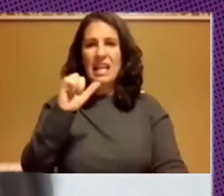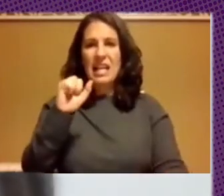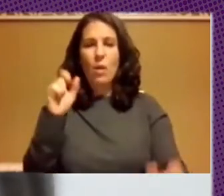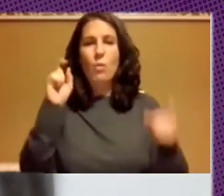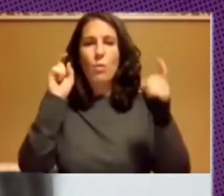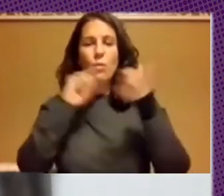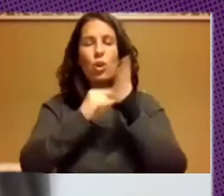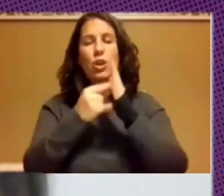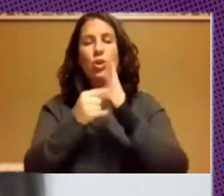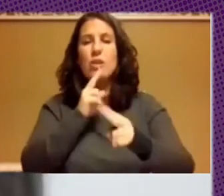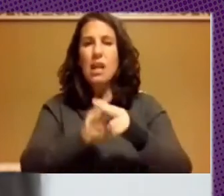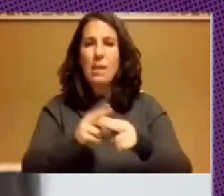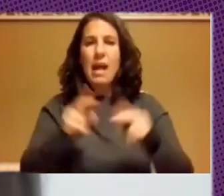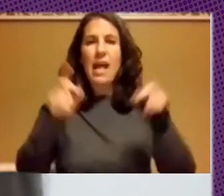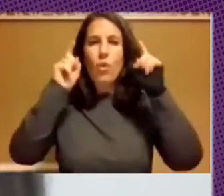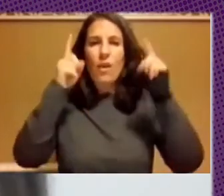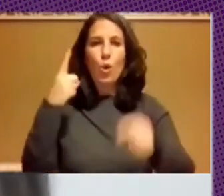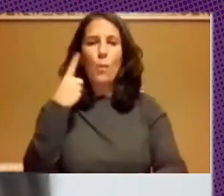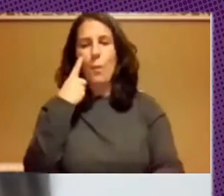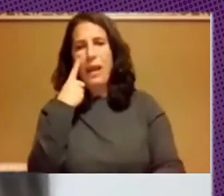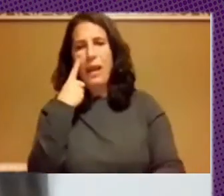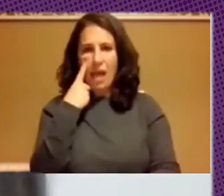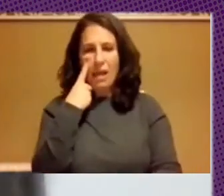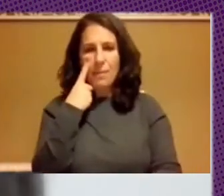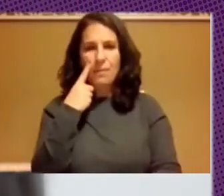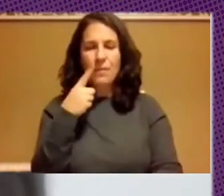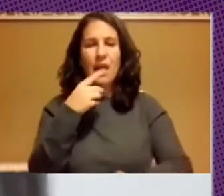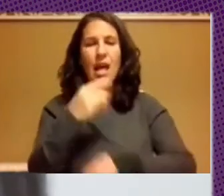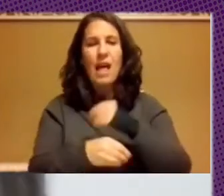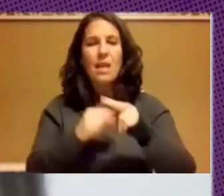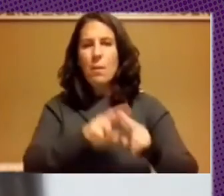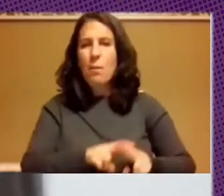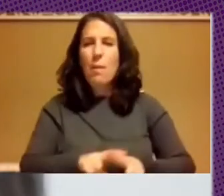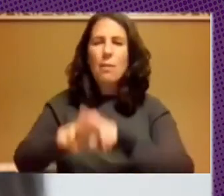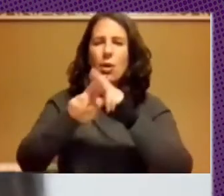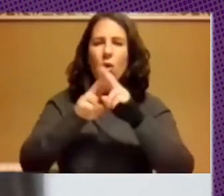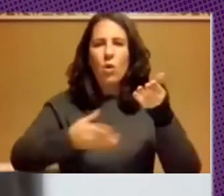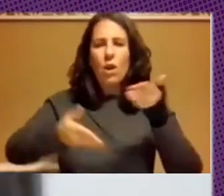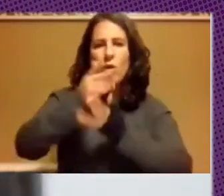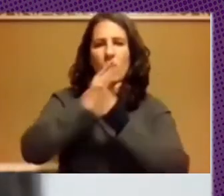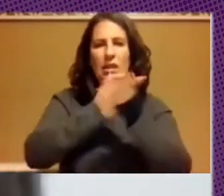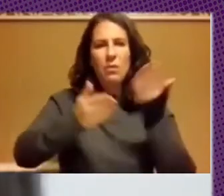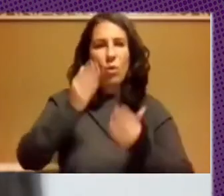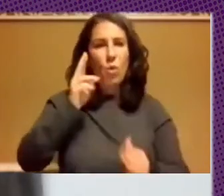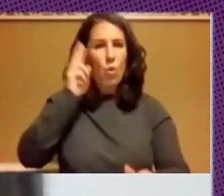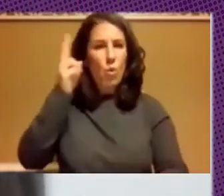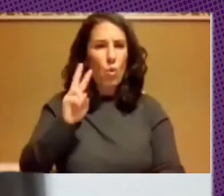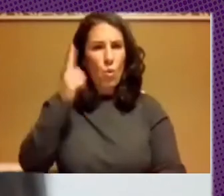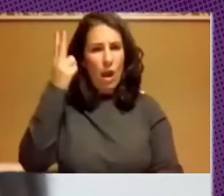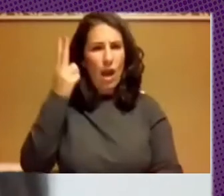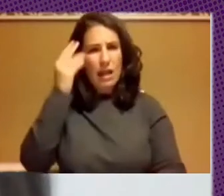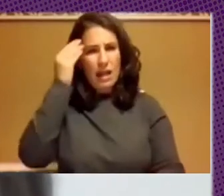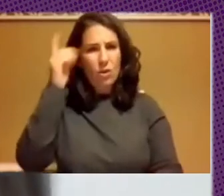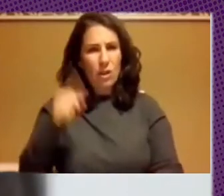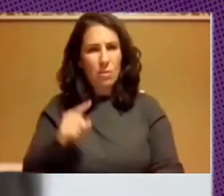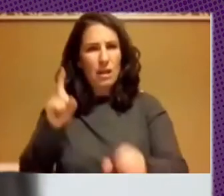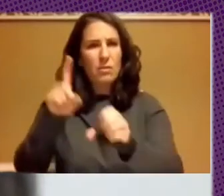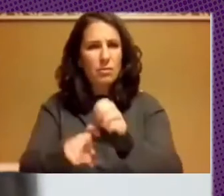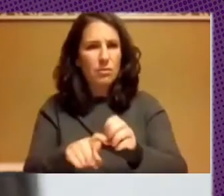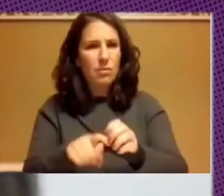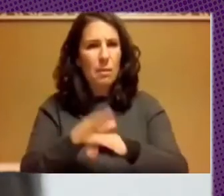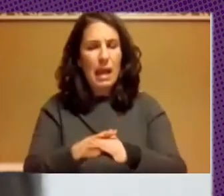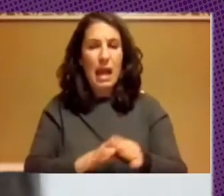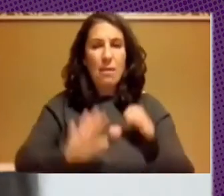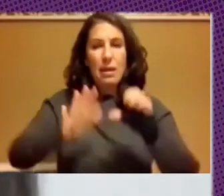educación vigilada y están haciendo un mapeo colaborativo nosotros ahora desde Uruguay también nos hemos hecho sumar a esa estrategia para toda